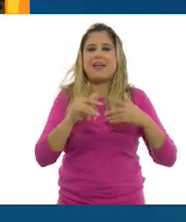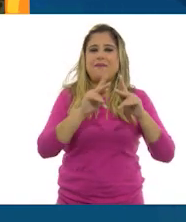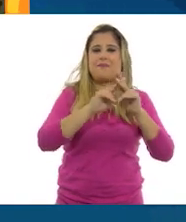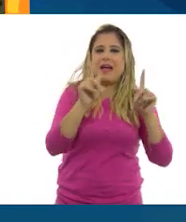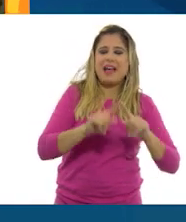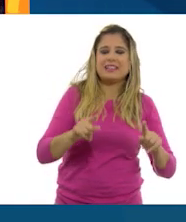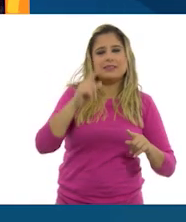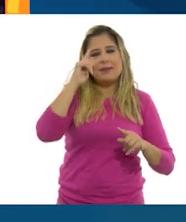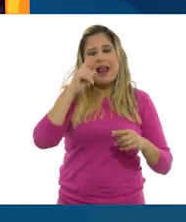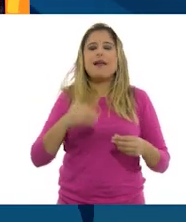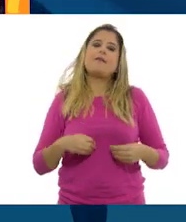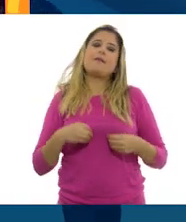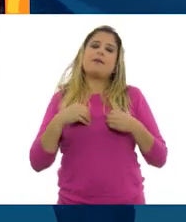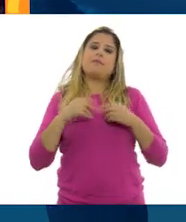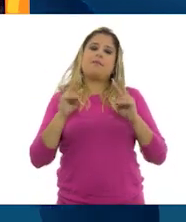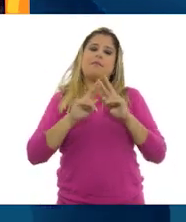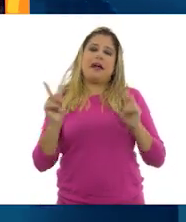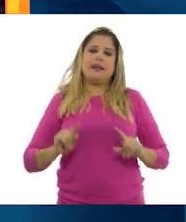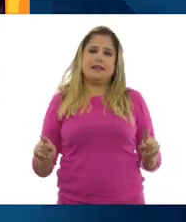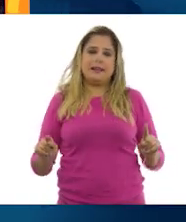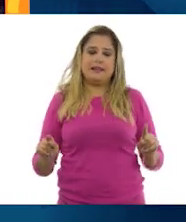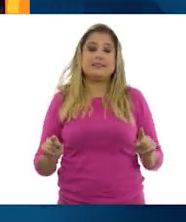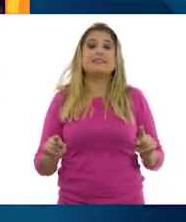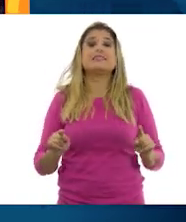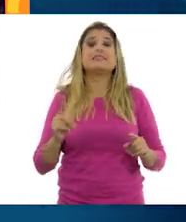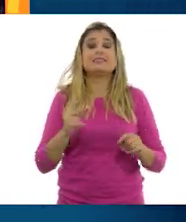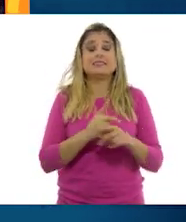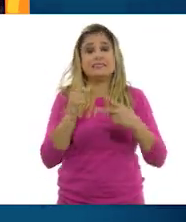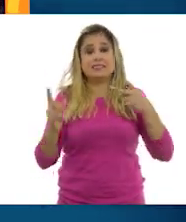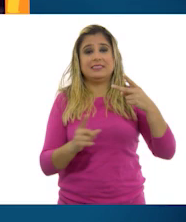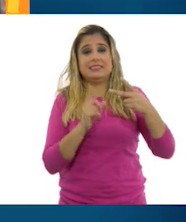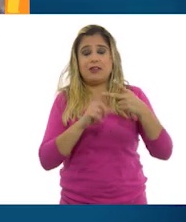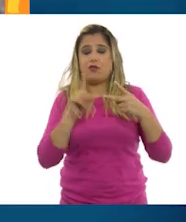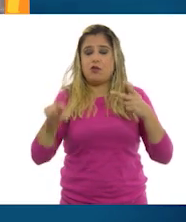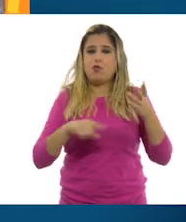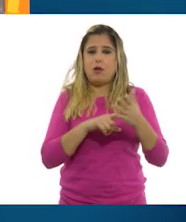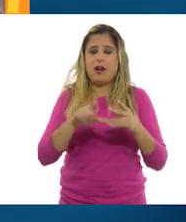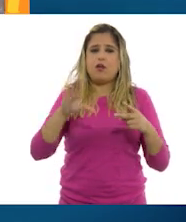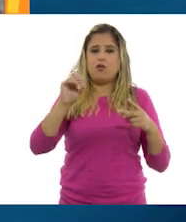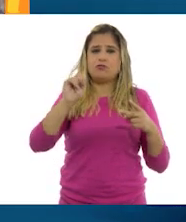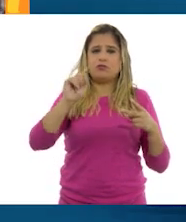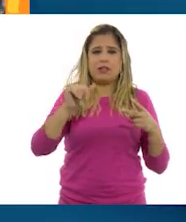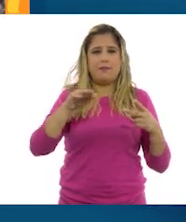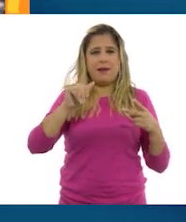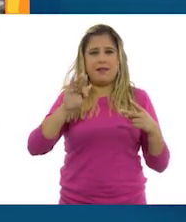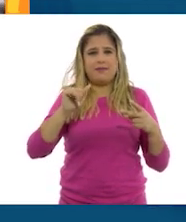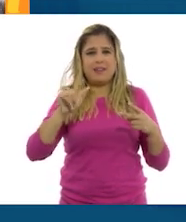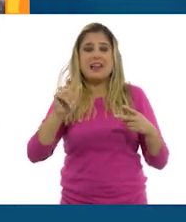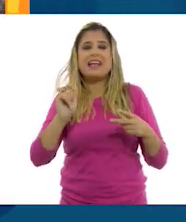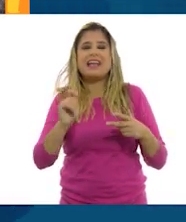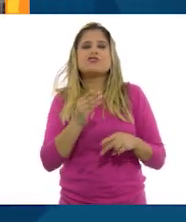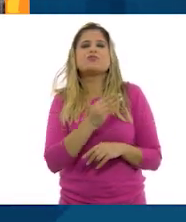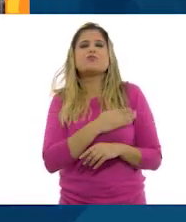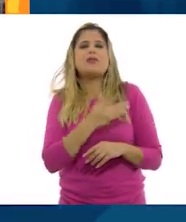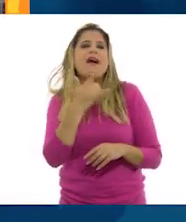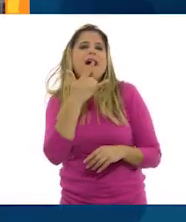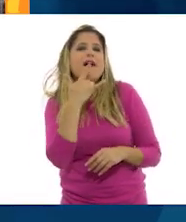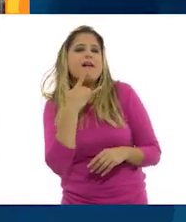vivir la paz. El segundo de la característica de Costa de Marfil es la hospitalidad.